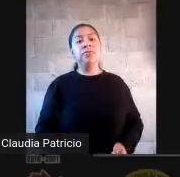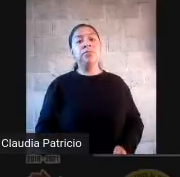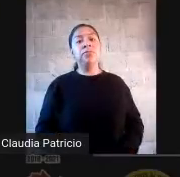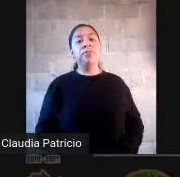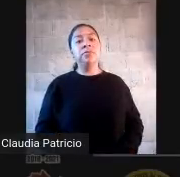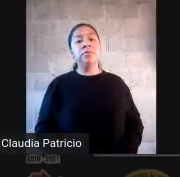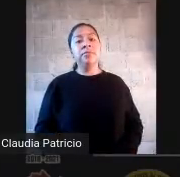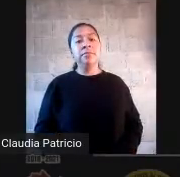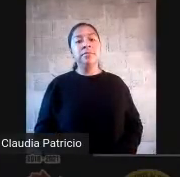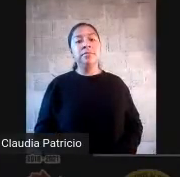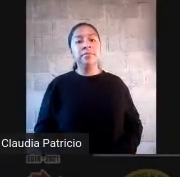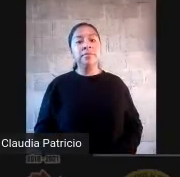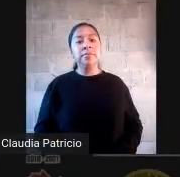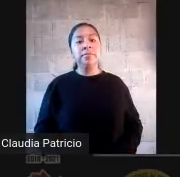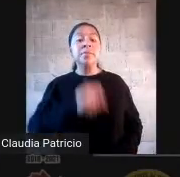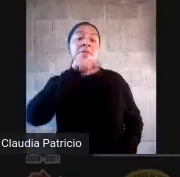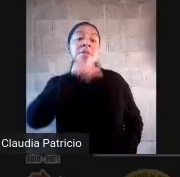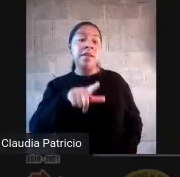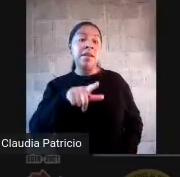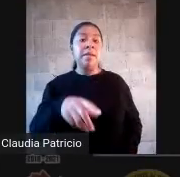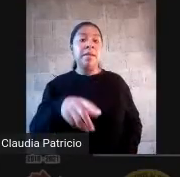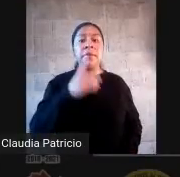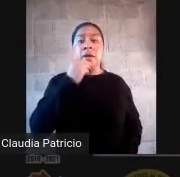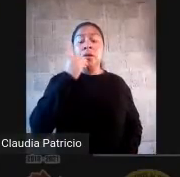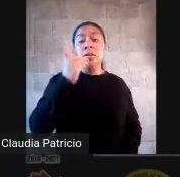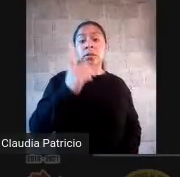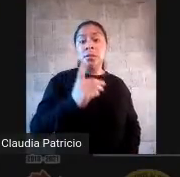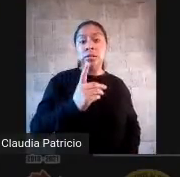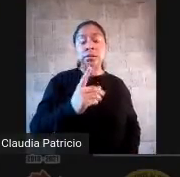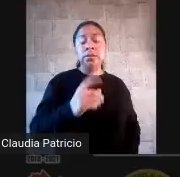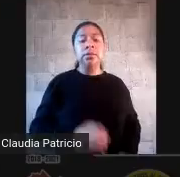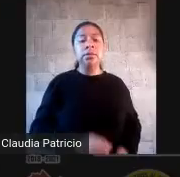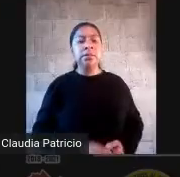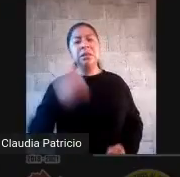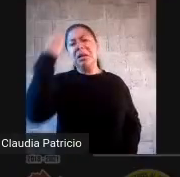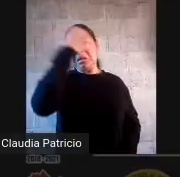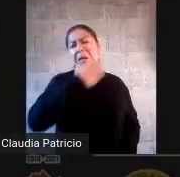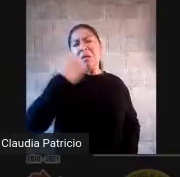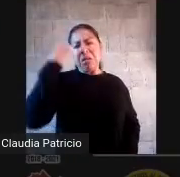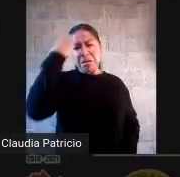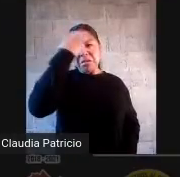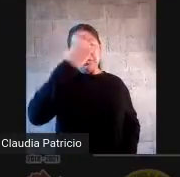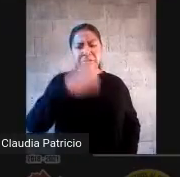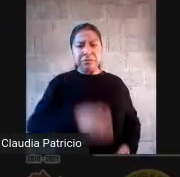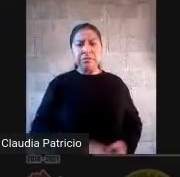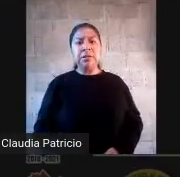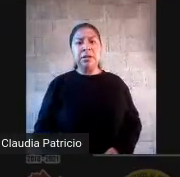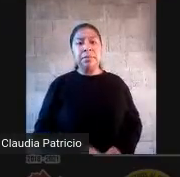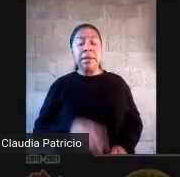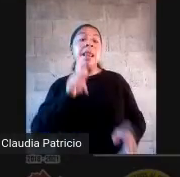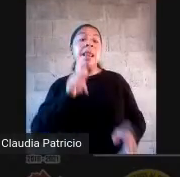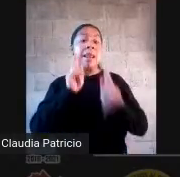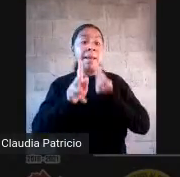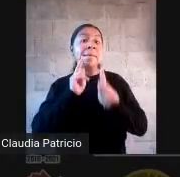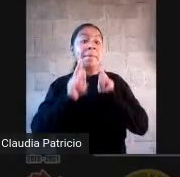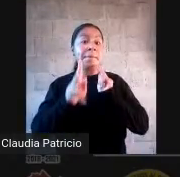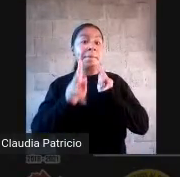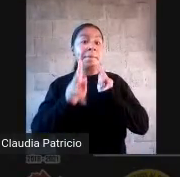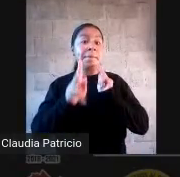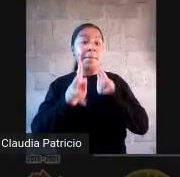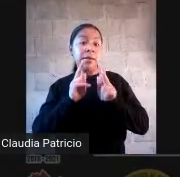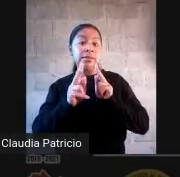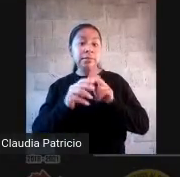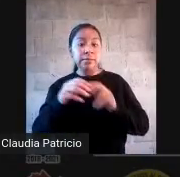nos dice que utiliza examen. También el diálogo, a través de un diálogo para evaluar.